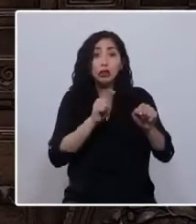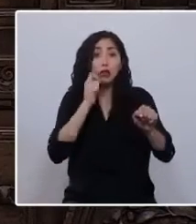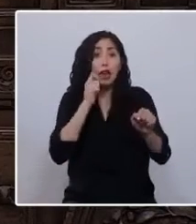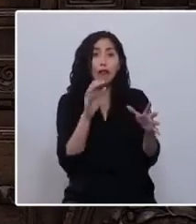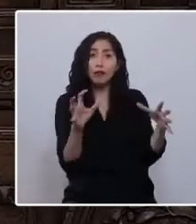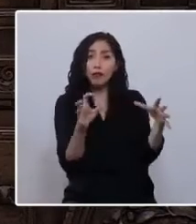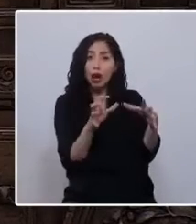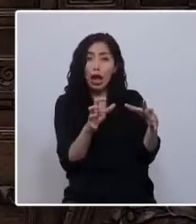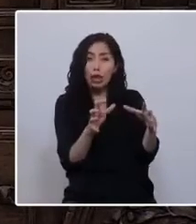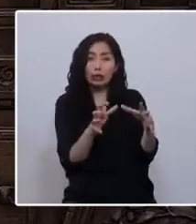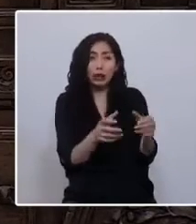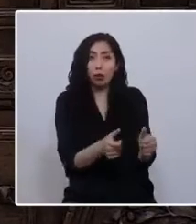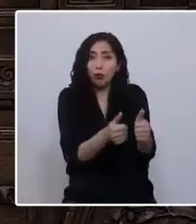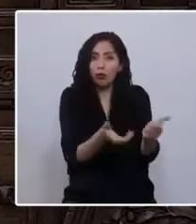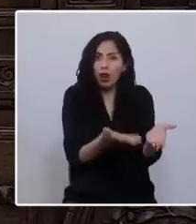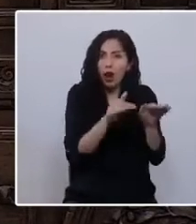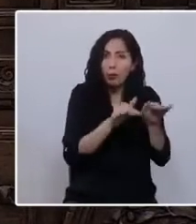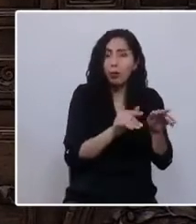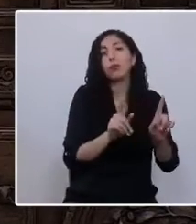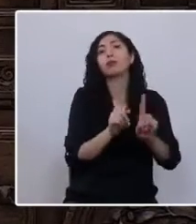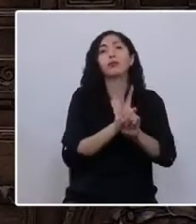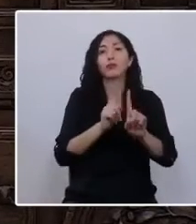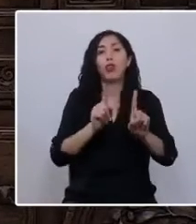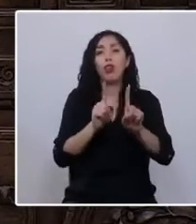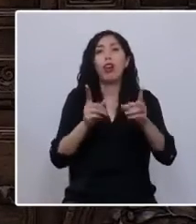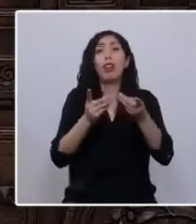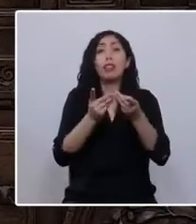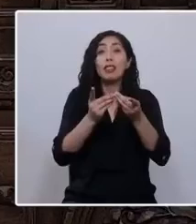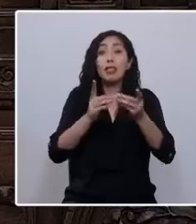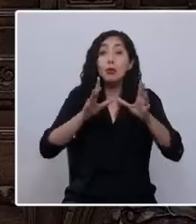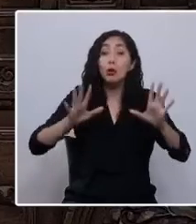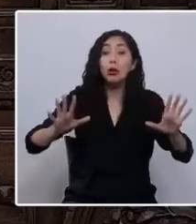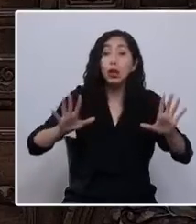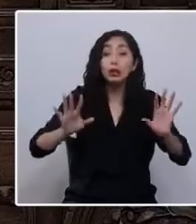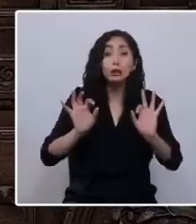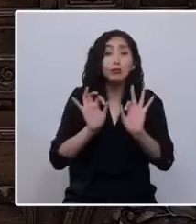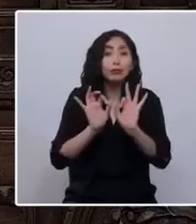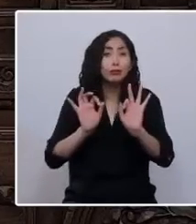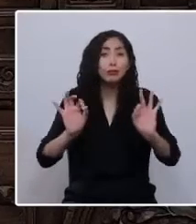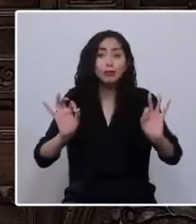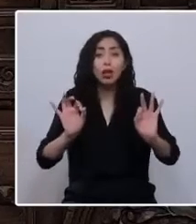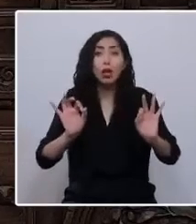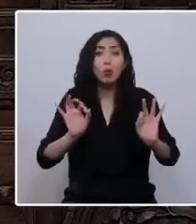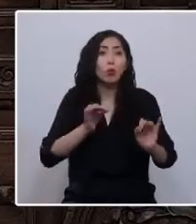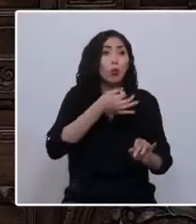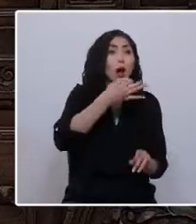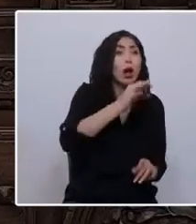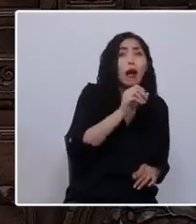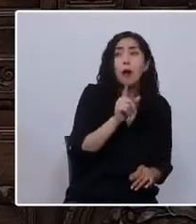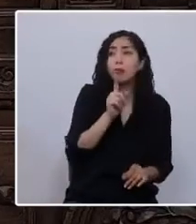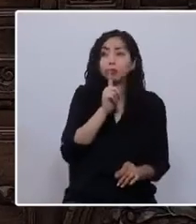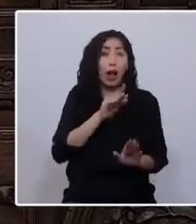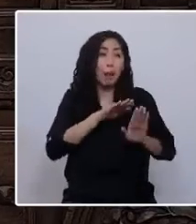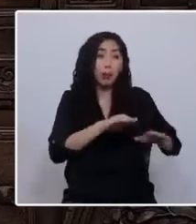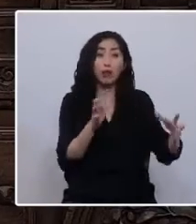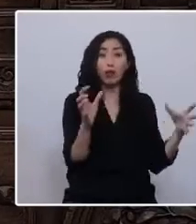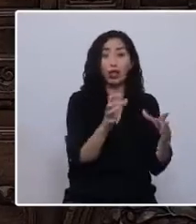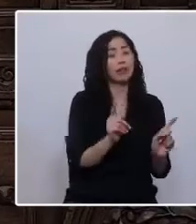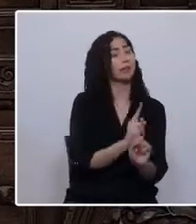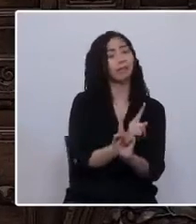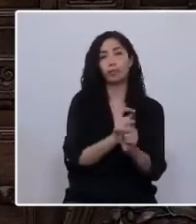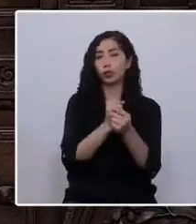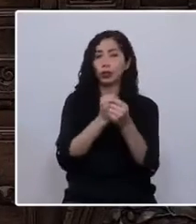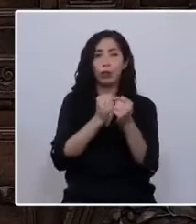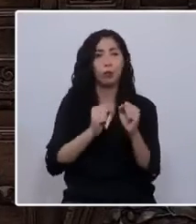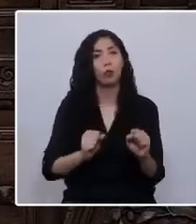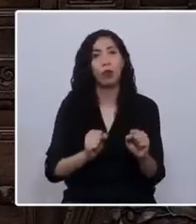violencia, porque en democracia nunca, ni con palabras ni con silencios, se puede avalar la violencia que deslegitima la